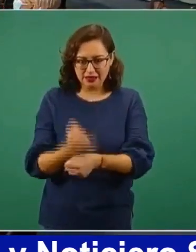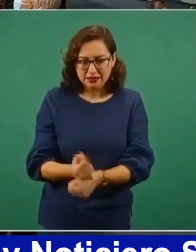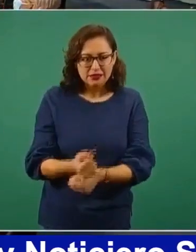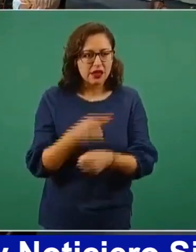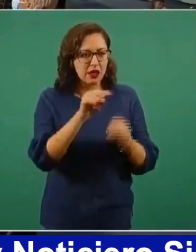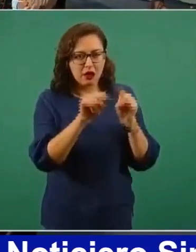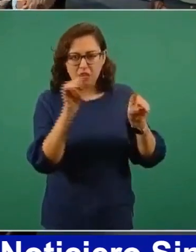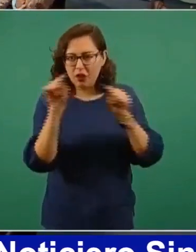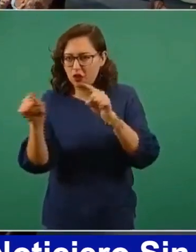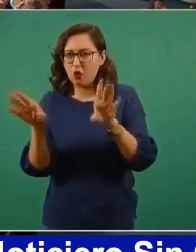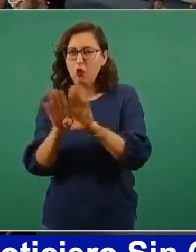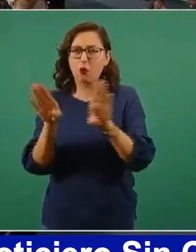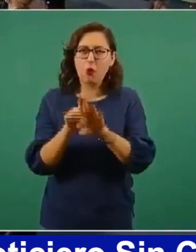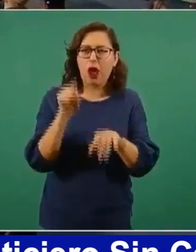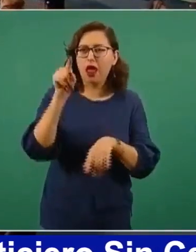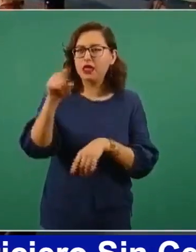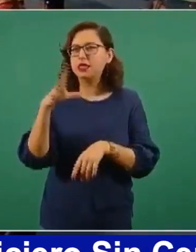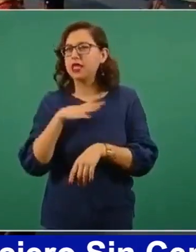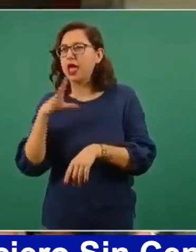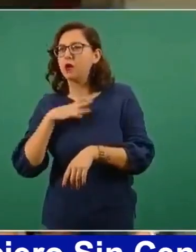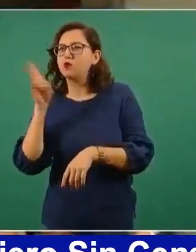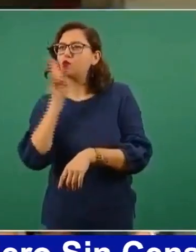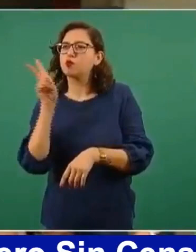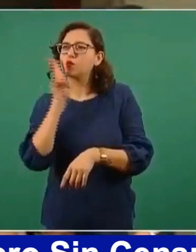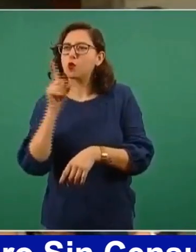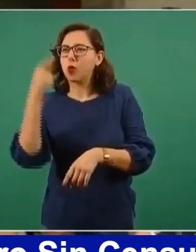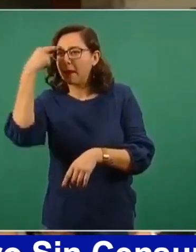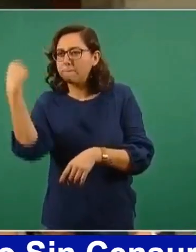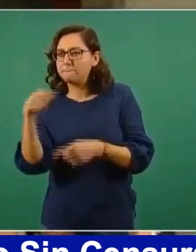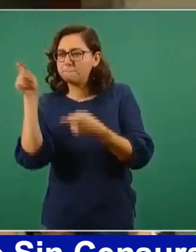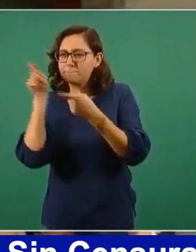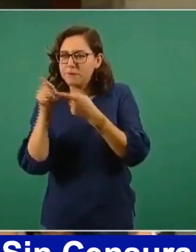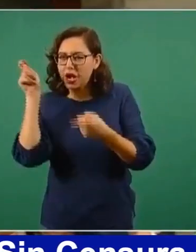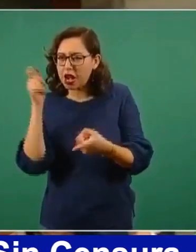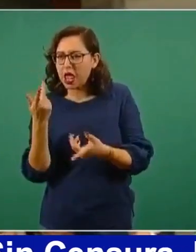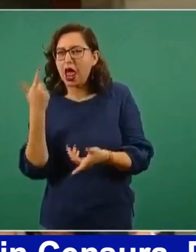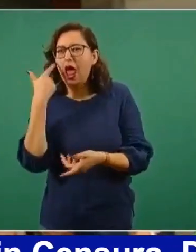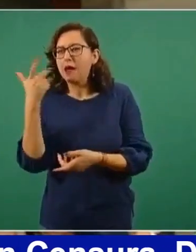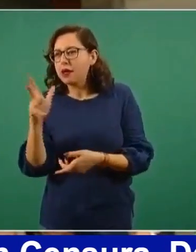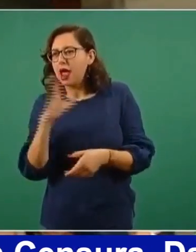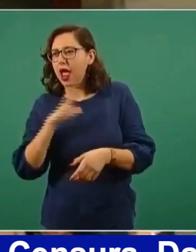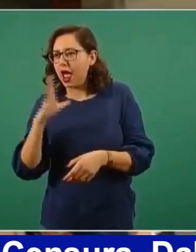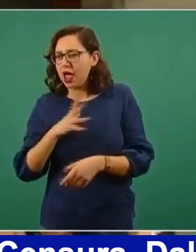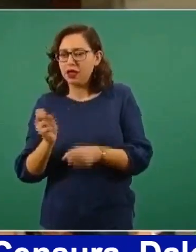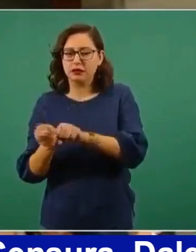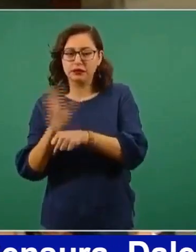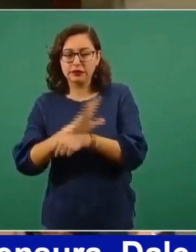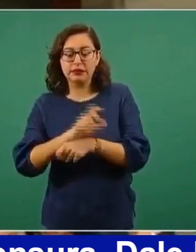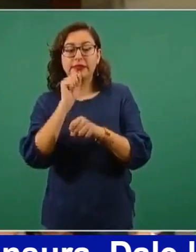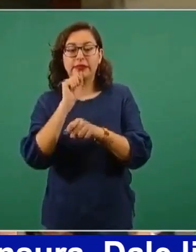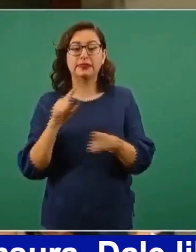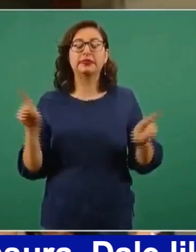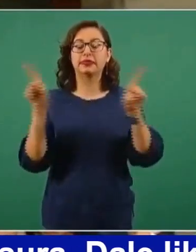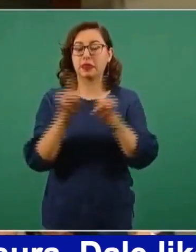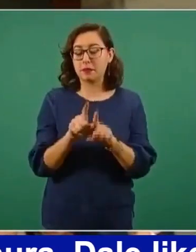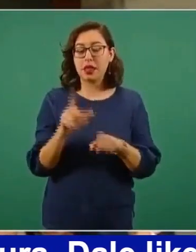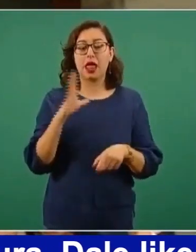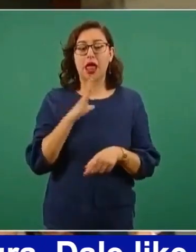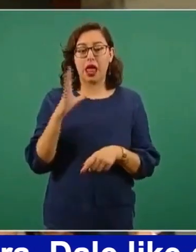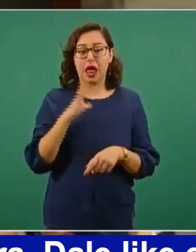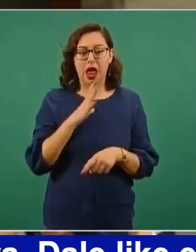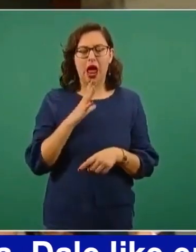plaza. Y estoy haciendo también un reportaje de los americanos, que están aquí ahora en